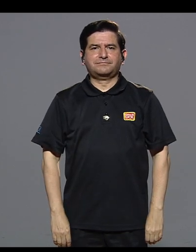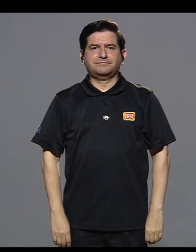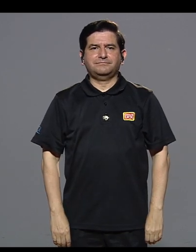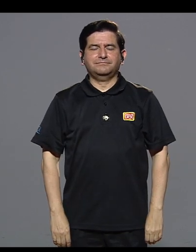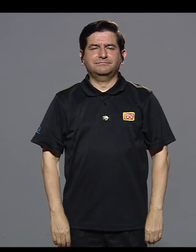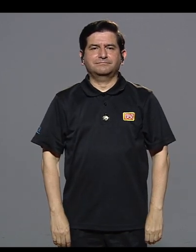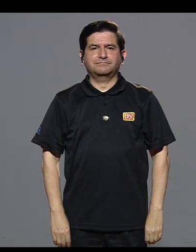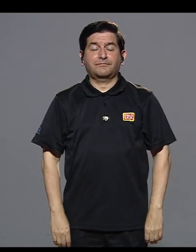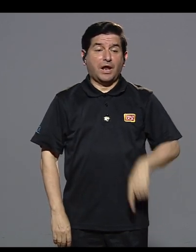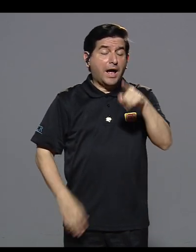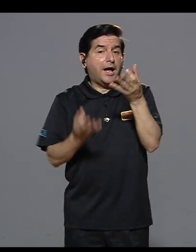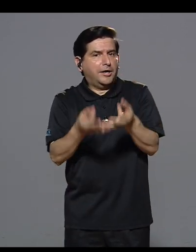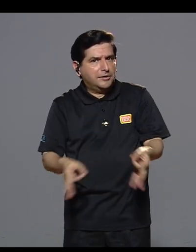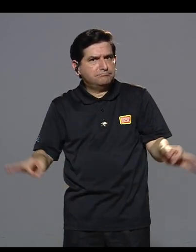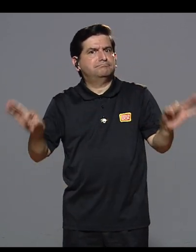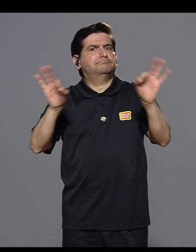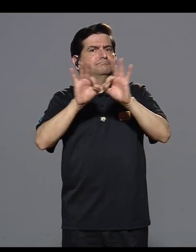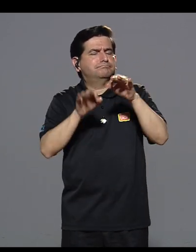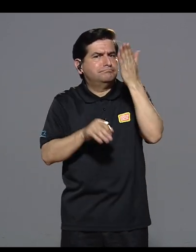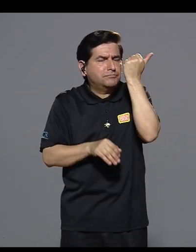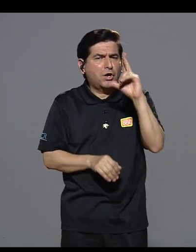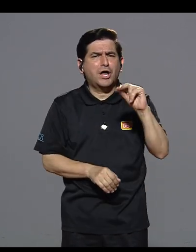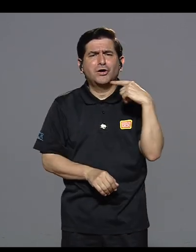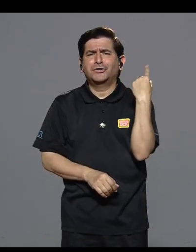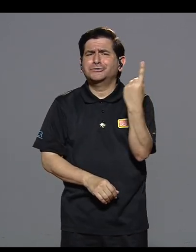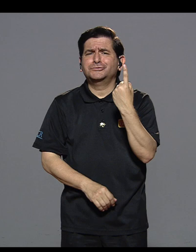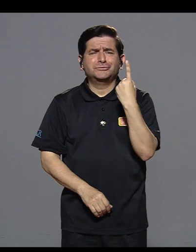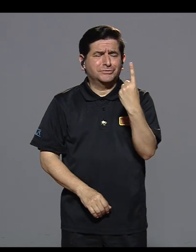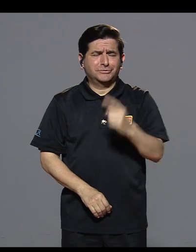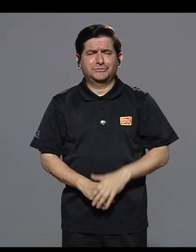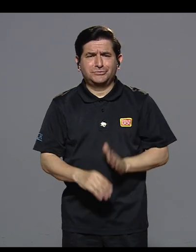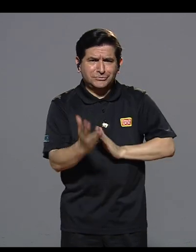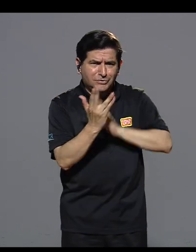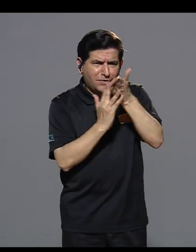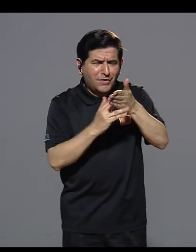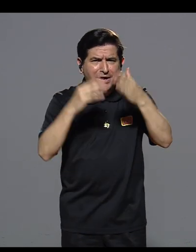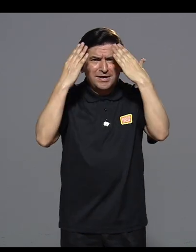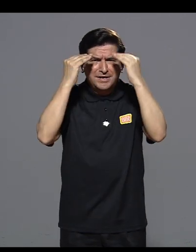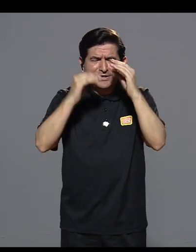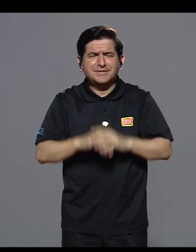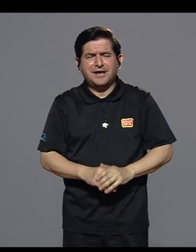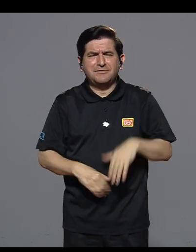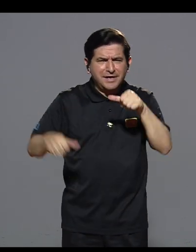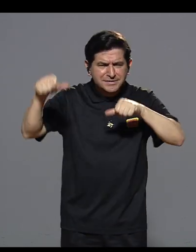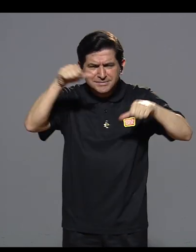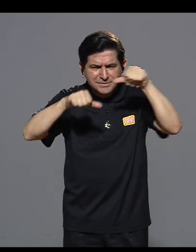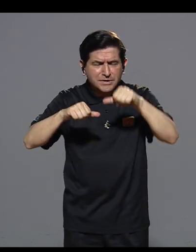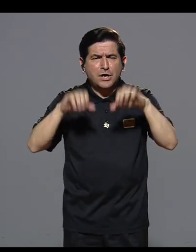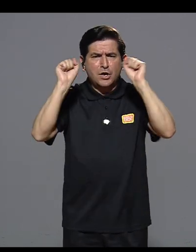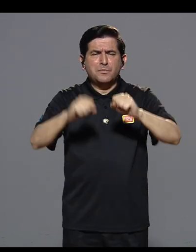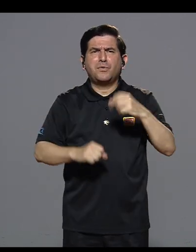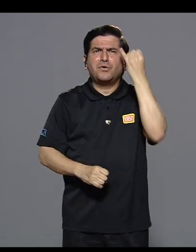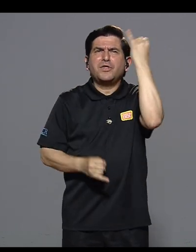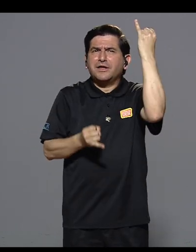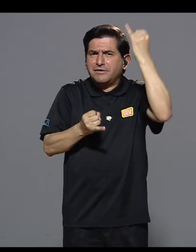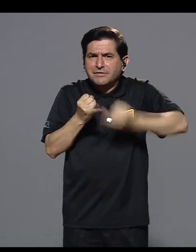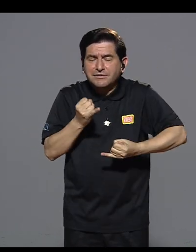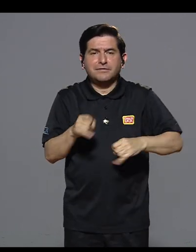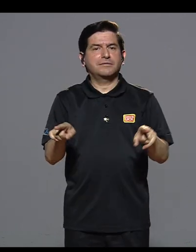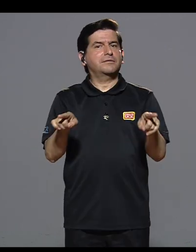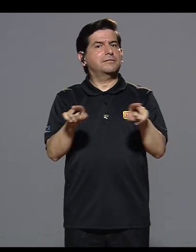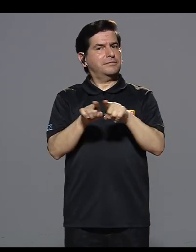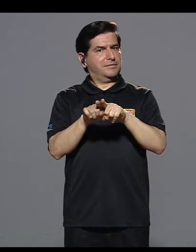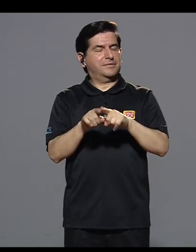Esto es muy importante porque no solamente a través de los datos experimentales obtenidos podemos llegar a conclusiones, sino que